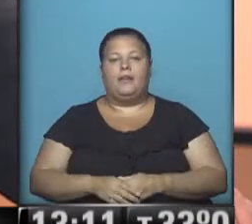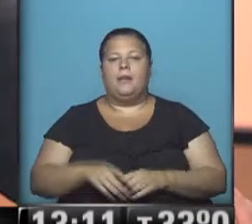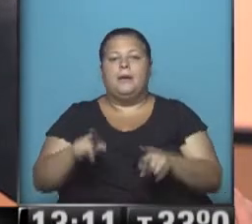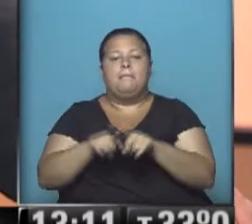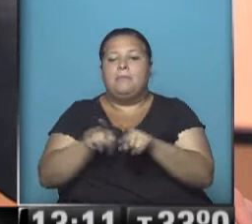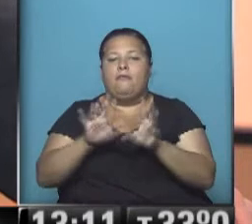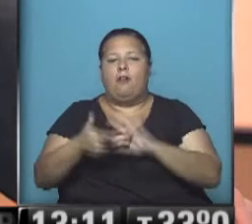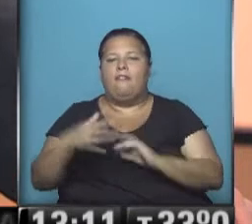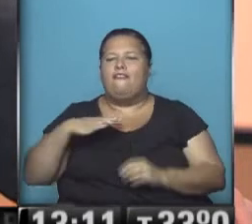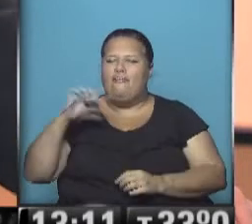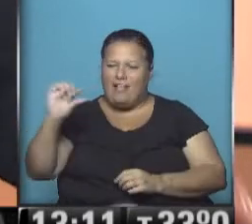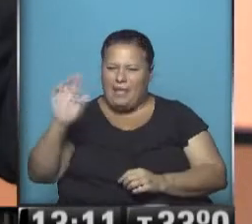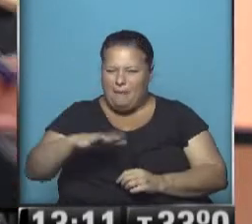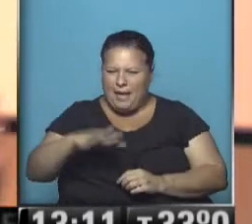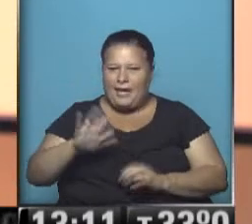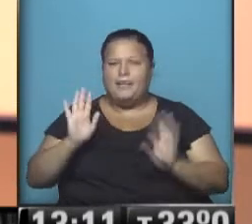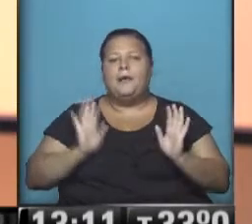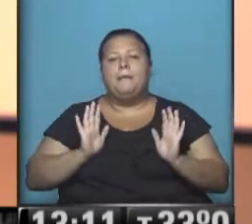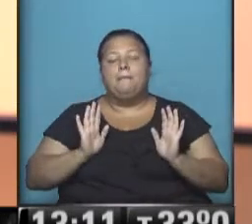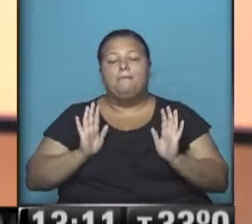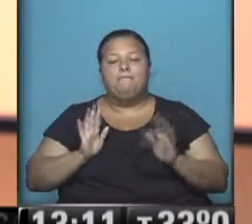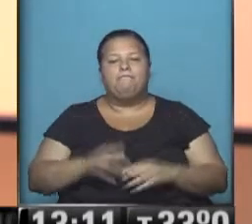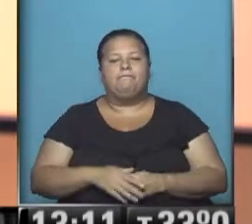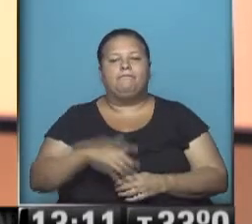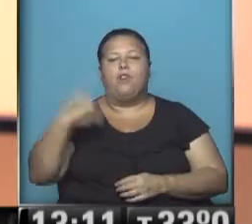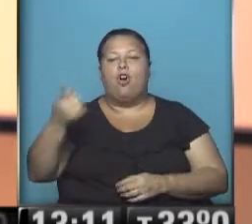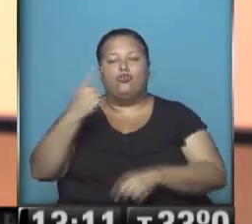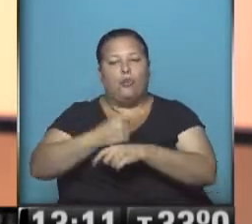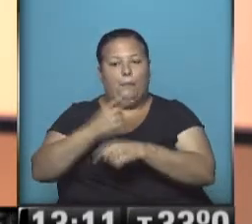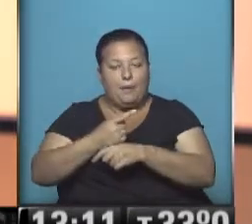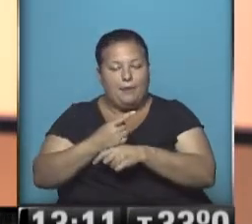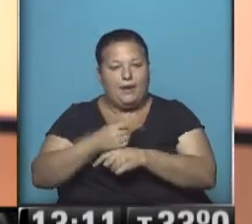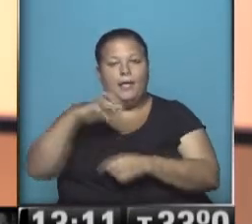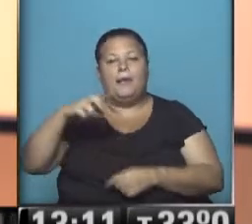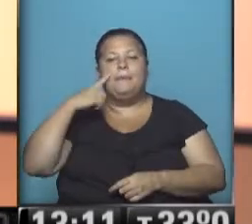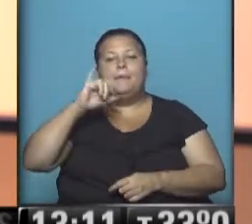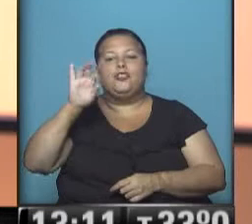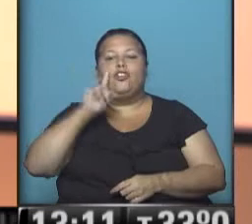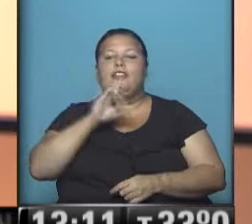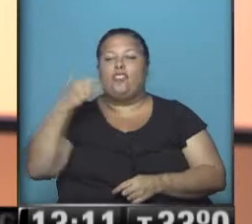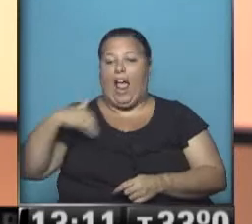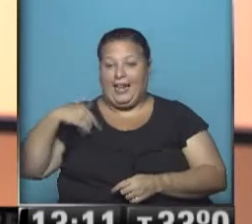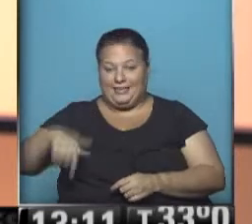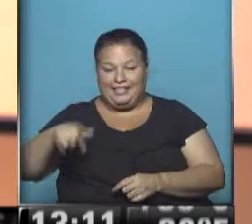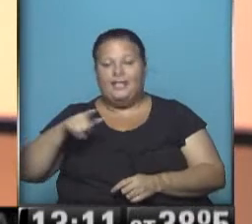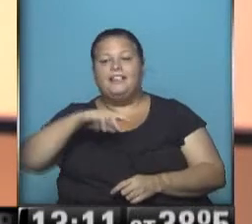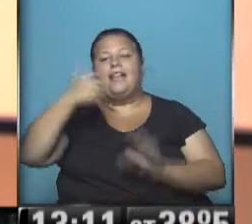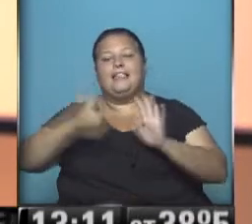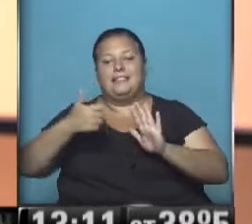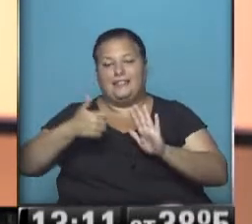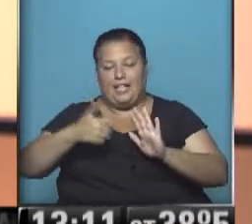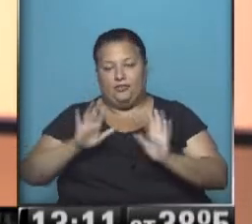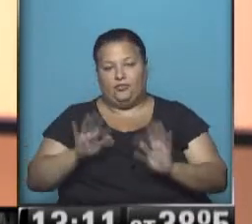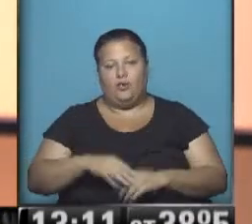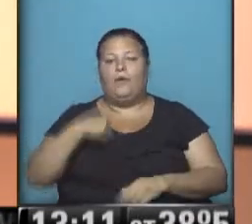mismo control. Falta un poquito menos, pero Stilko va primero y pisolito. El argentino marcha en la sexta posición.